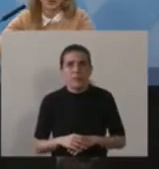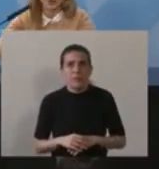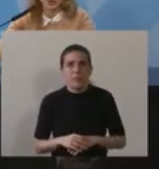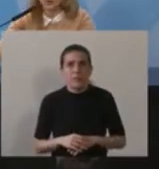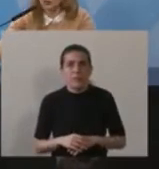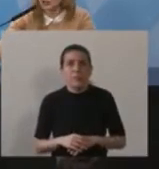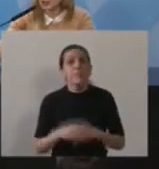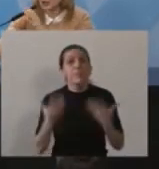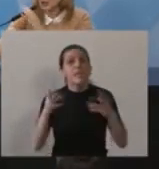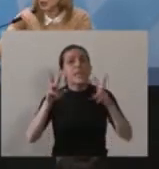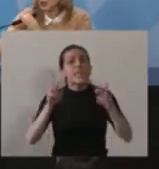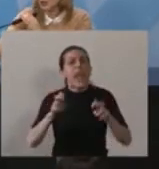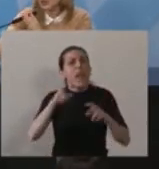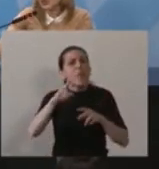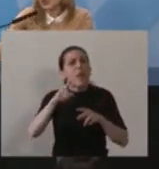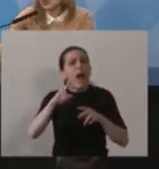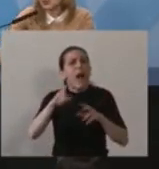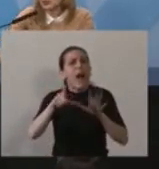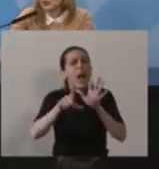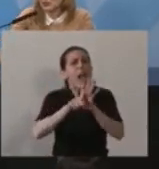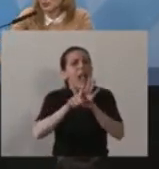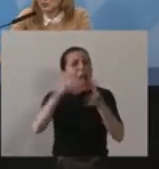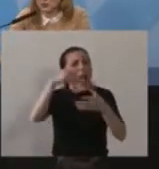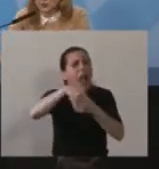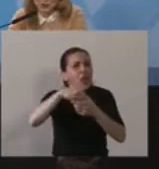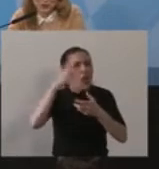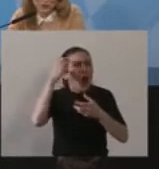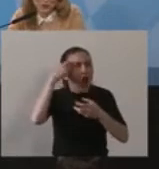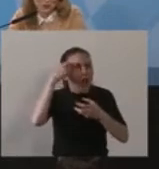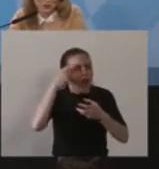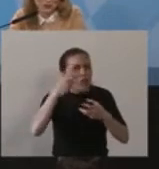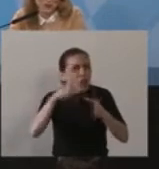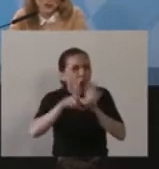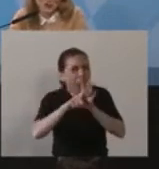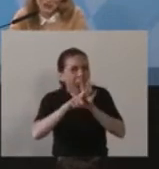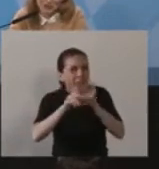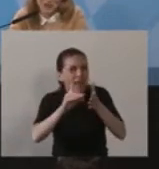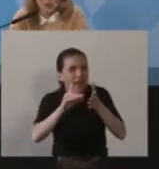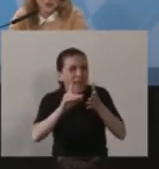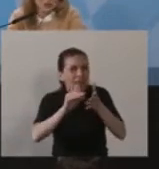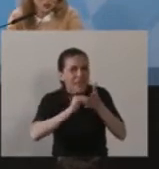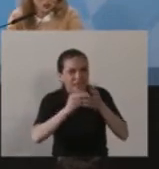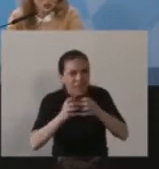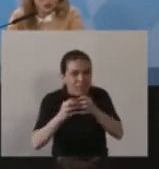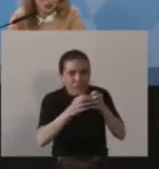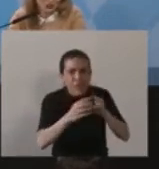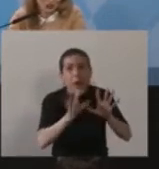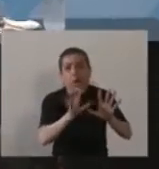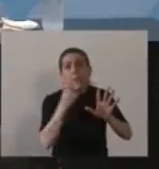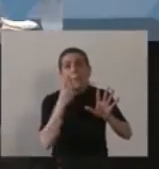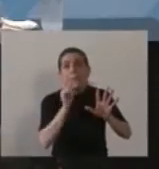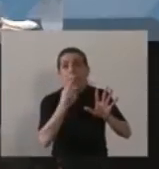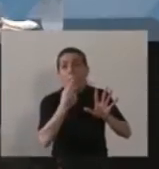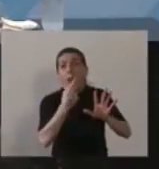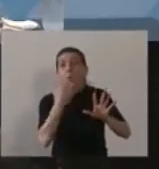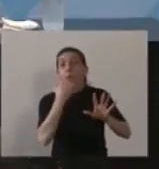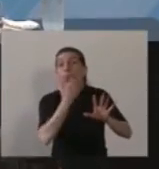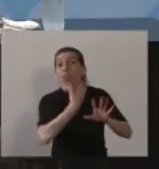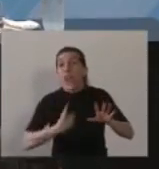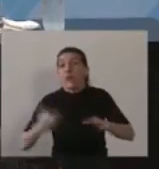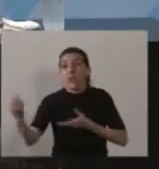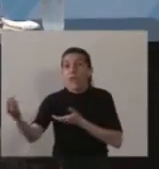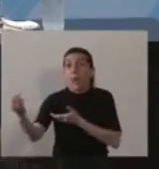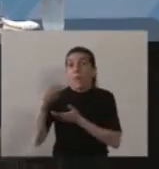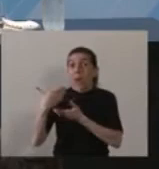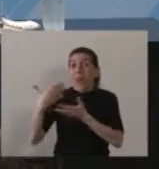Con respecto al tratamiento en el Congreso, por supuesto vamos a esperar que el Ejecutivo mande el